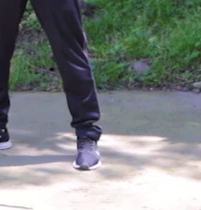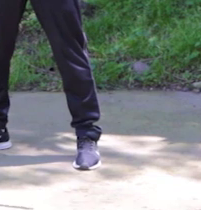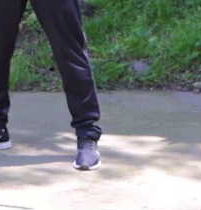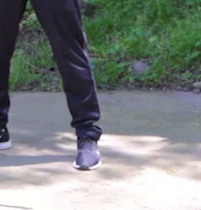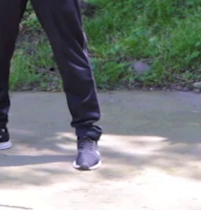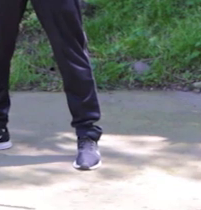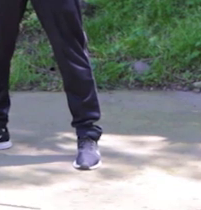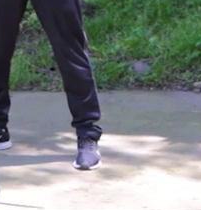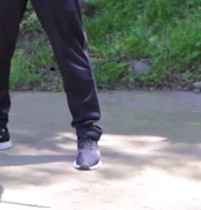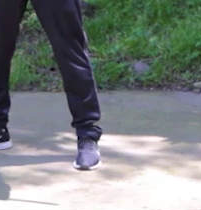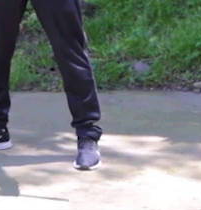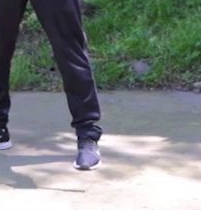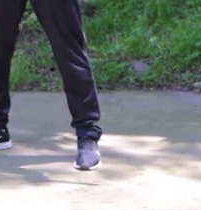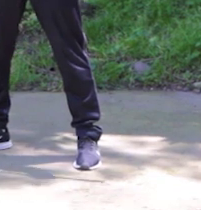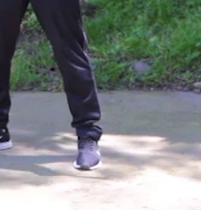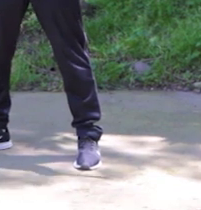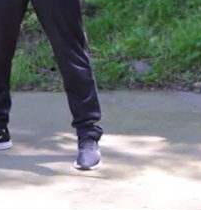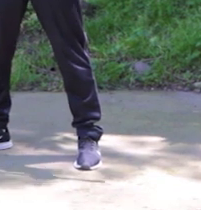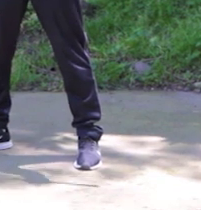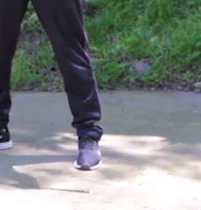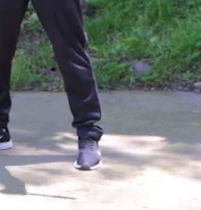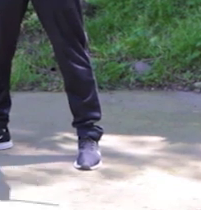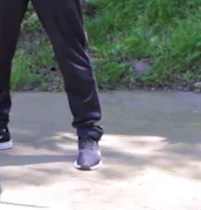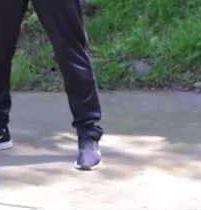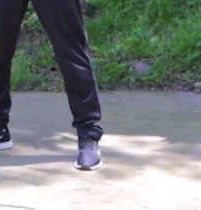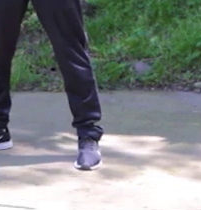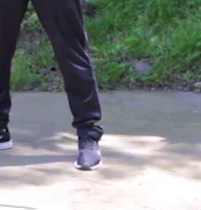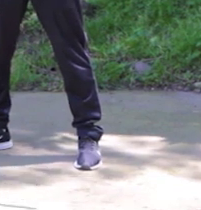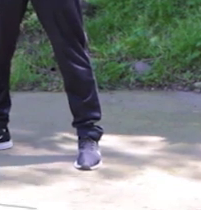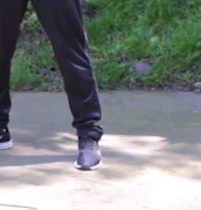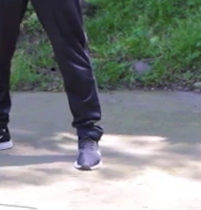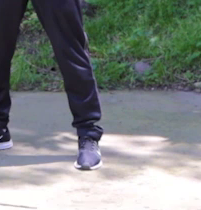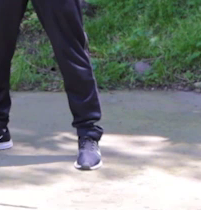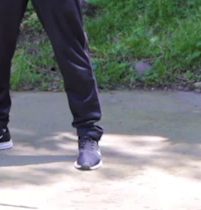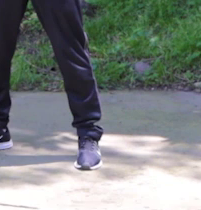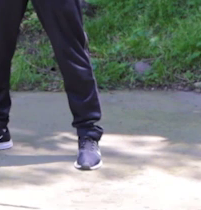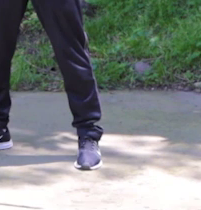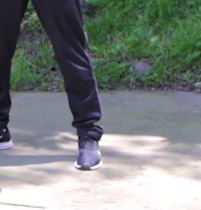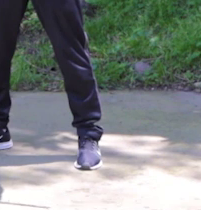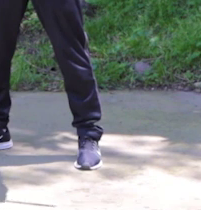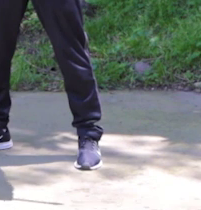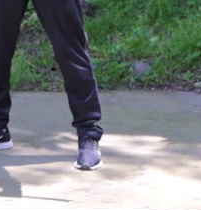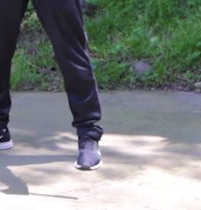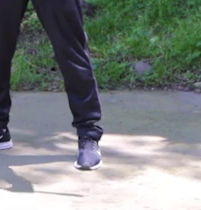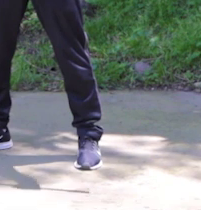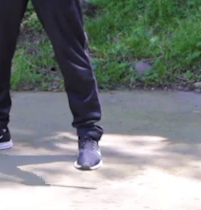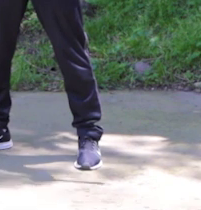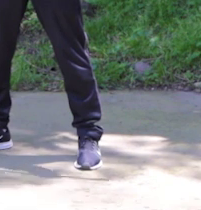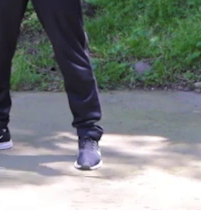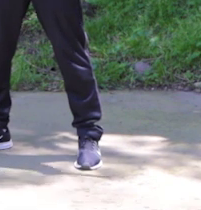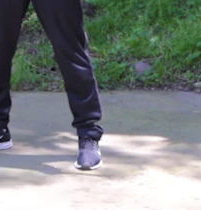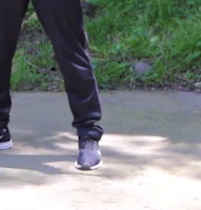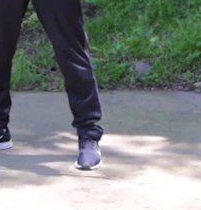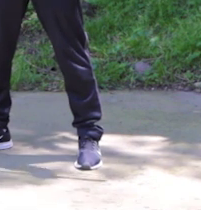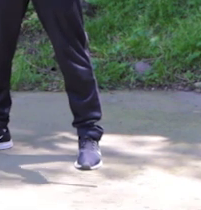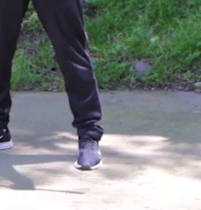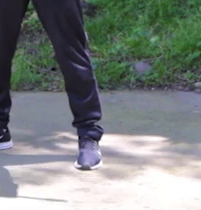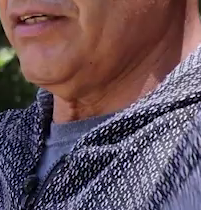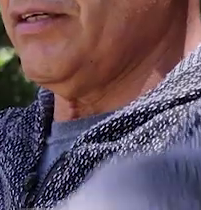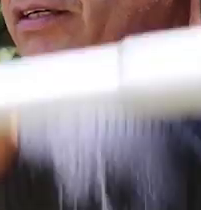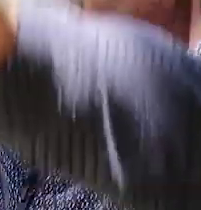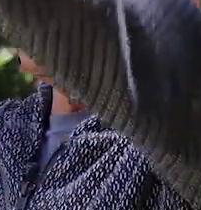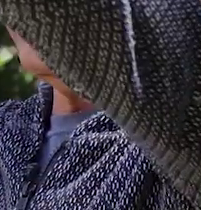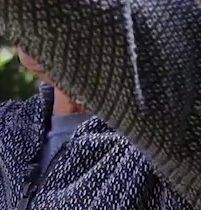lo que vamos a hacer es bajar y subir a la altura de los hombros manteniendo la toalla